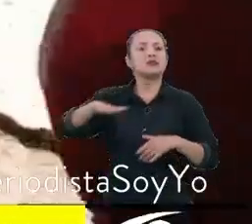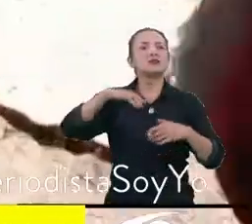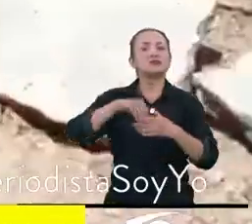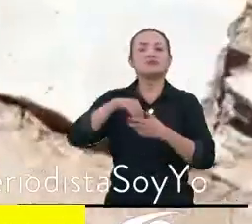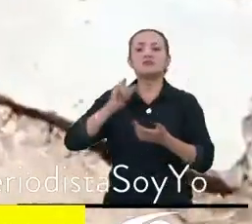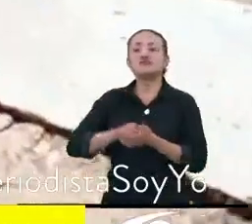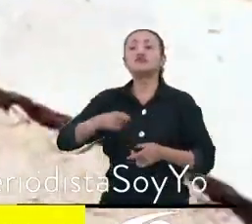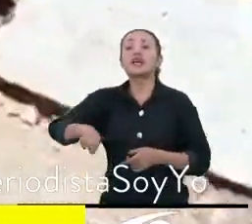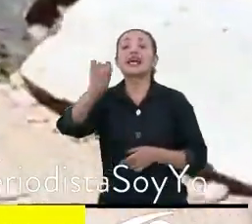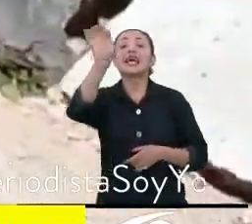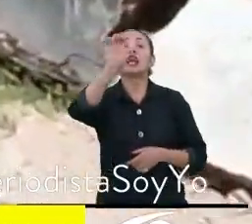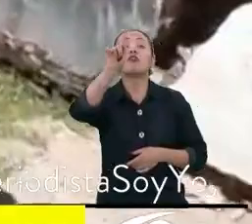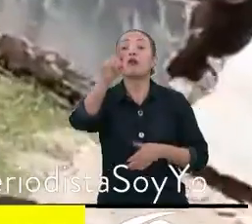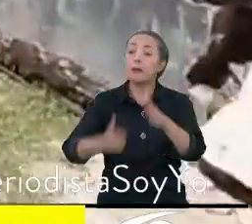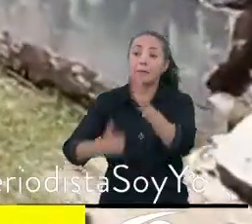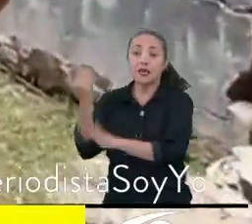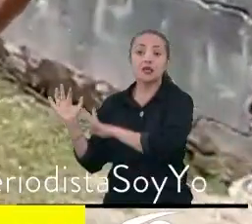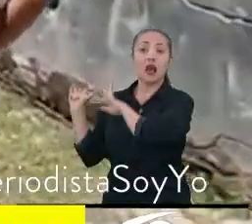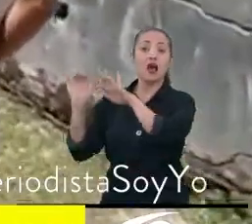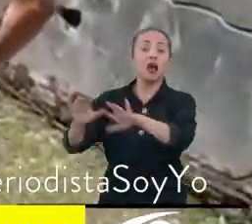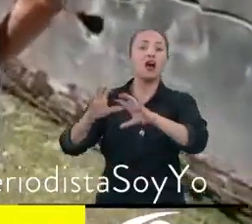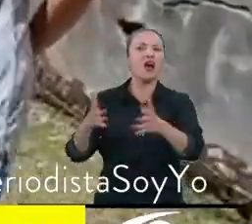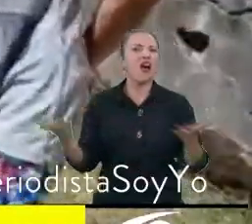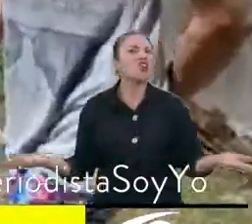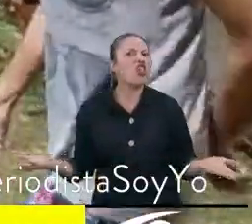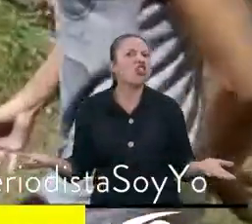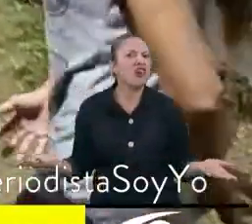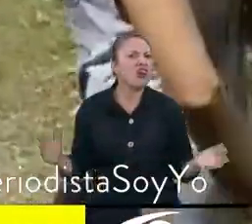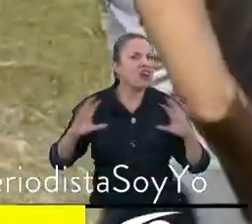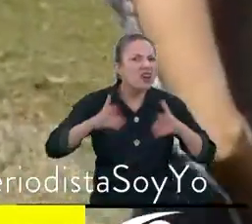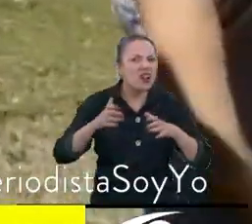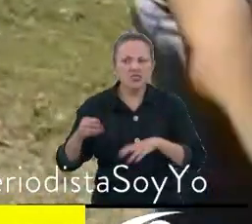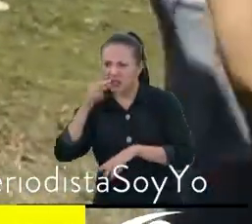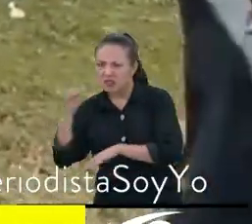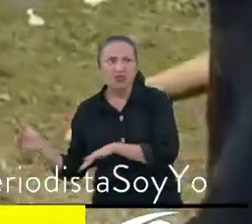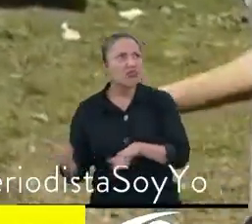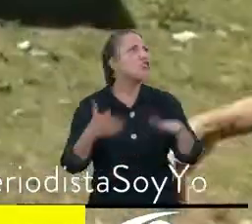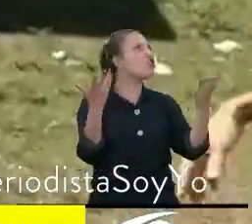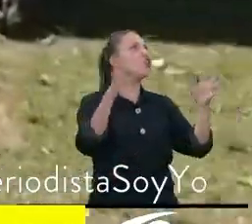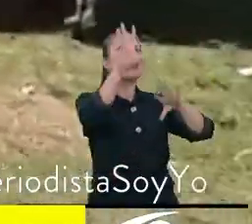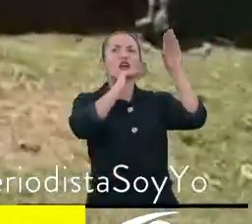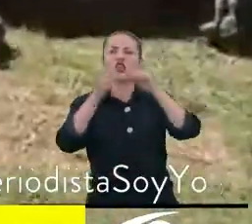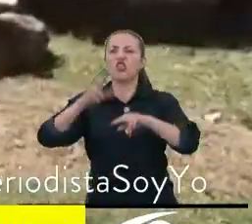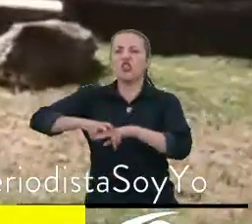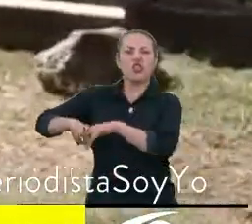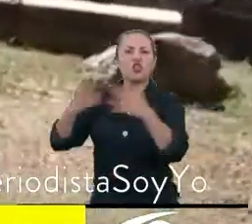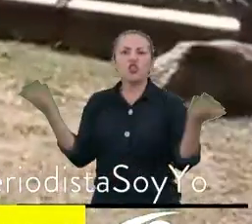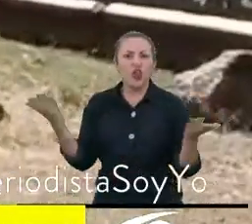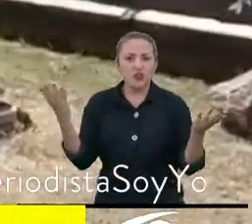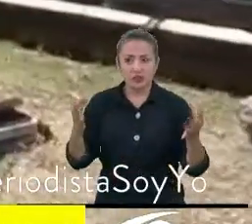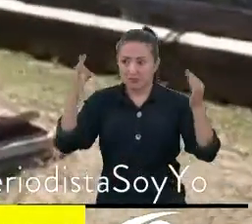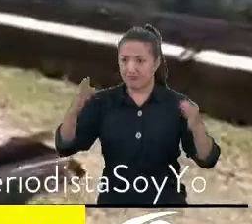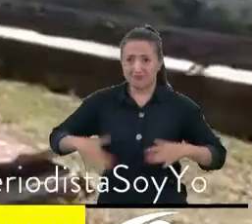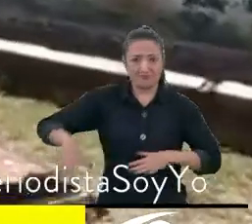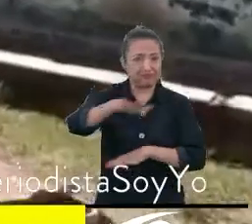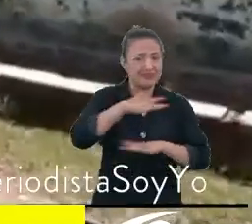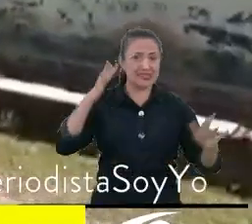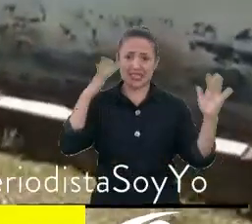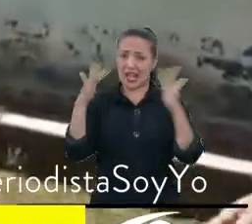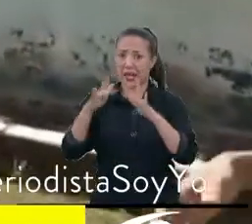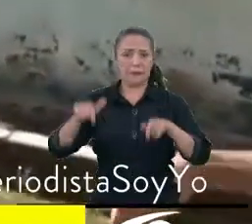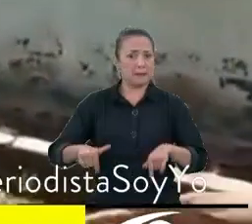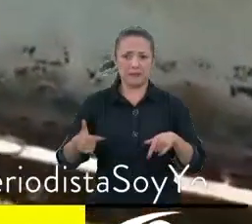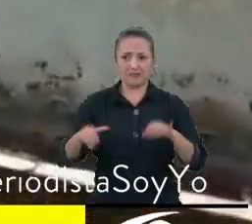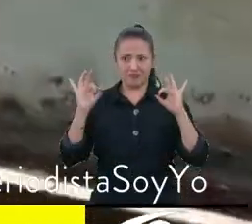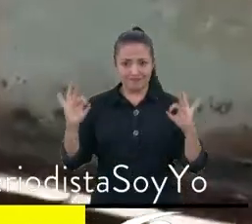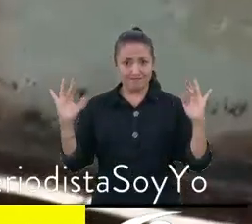empiezan las clases. La pregunta es, ¿dónde darán clases nuestros hijos cuando en realidad no tenemos las condiciones o el colegio no